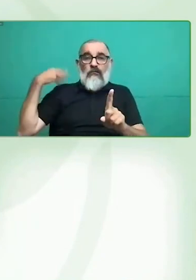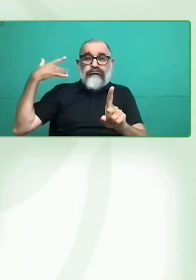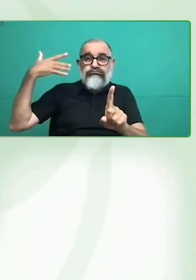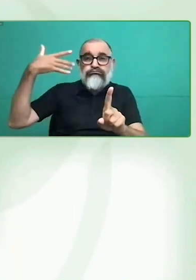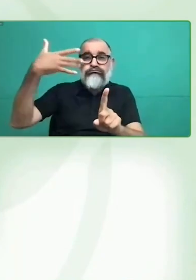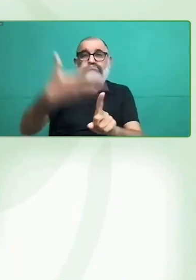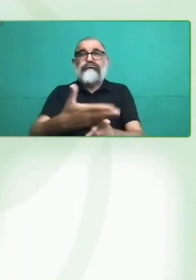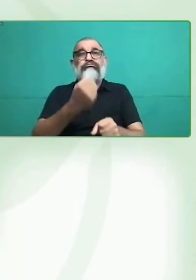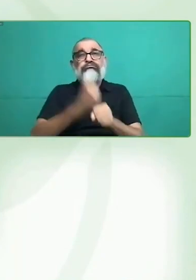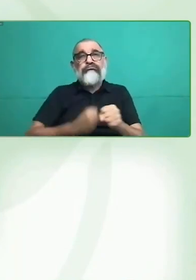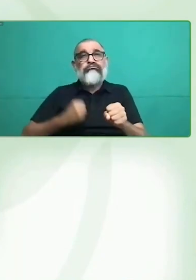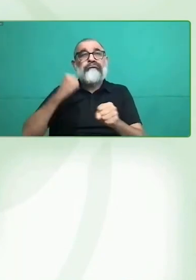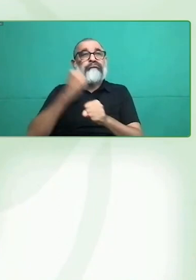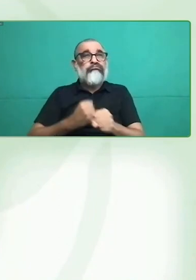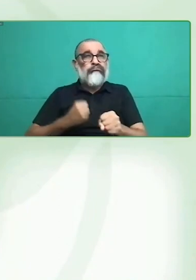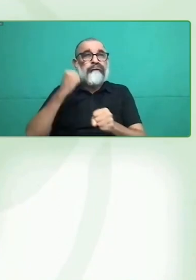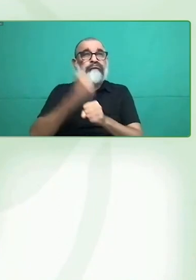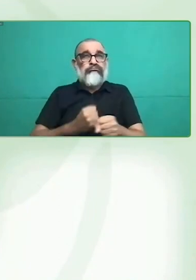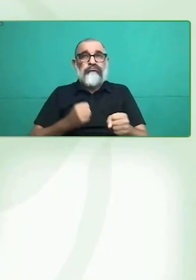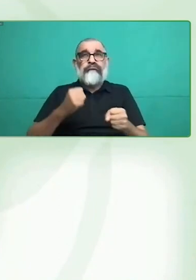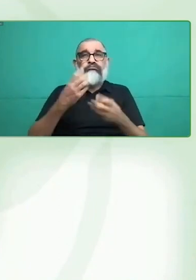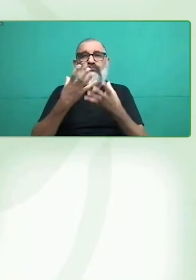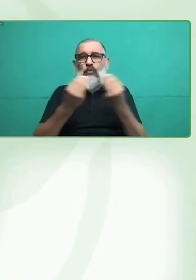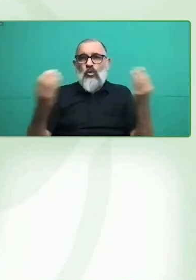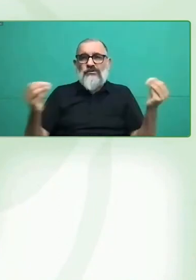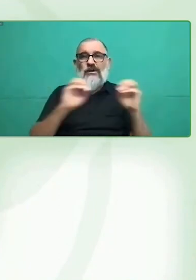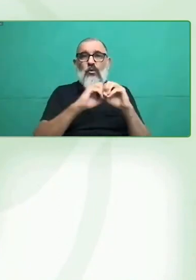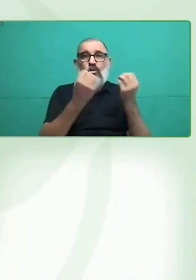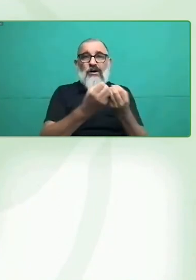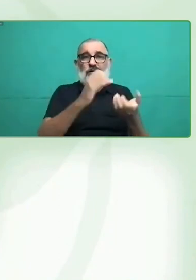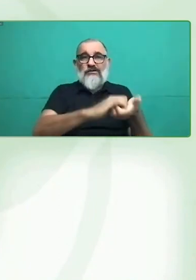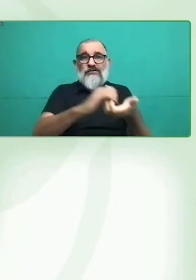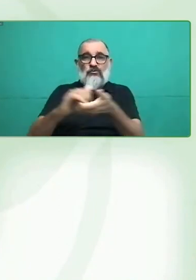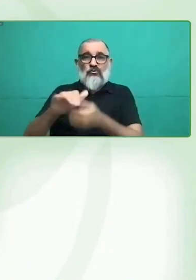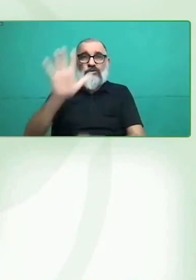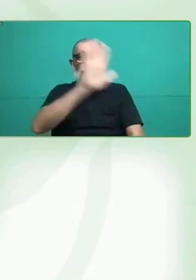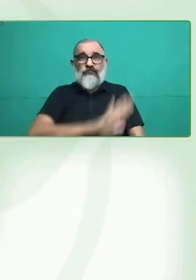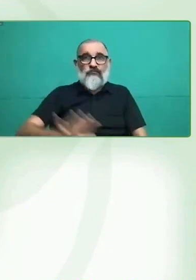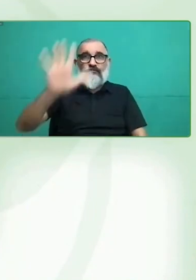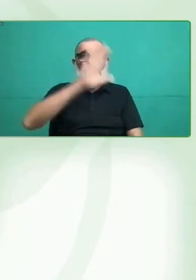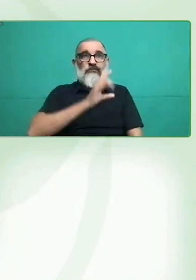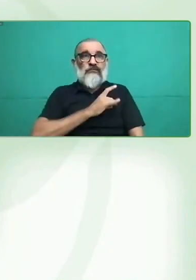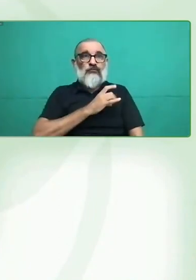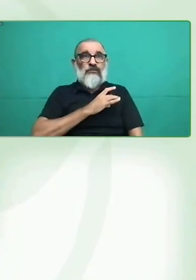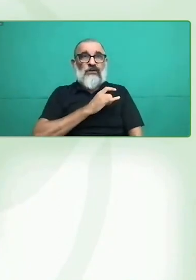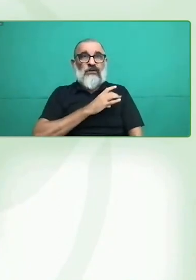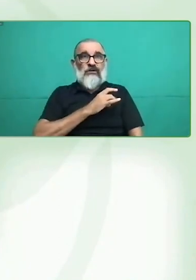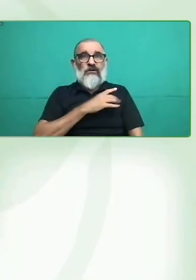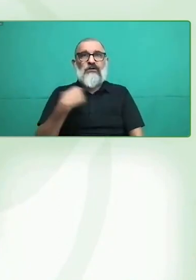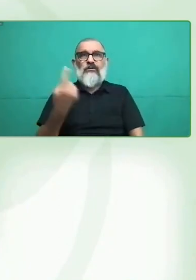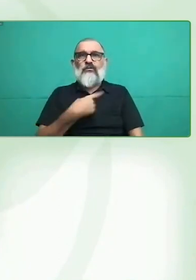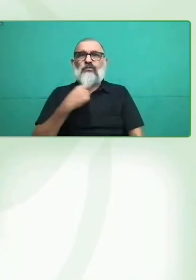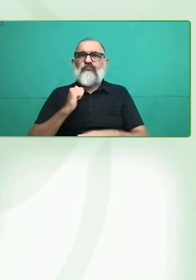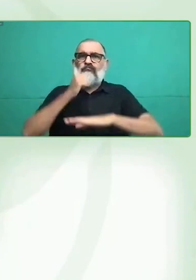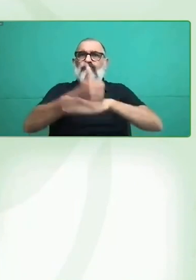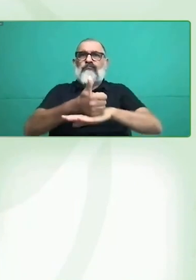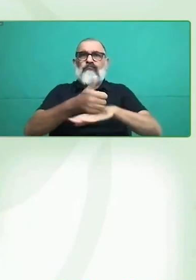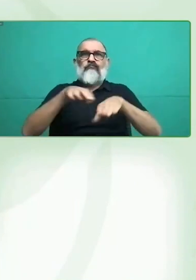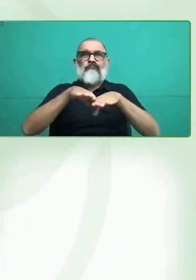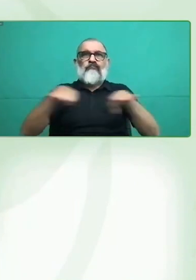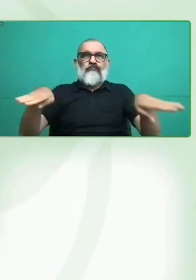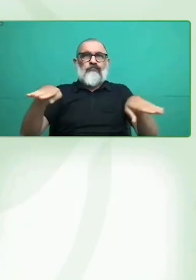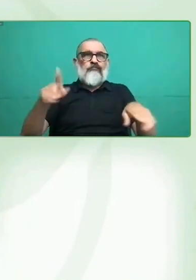muchísimas más organizaciones, como todos los que estamos acá, que estamos trabajando en eso, lo cual me parece maravilloso. Pero también nos abre la